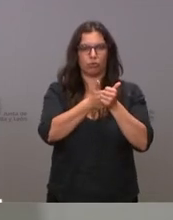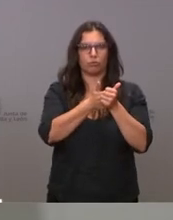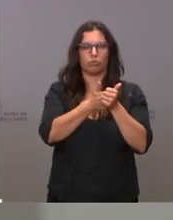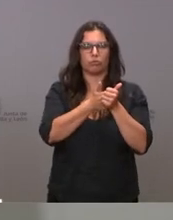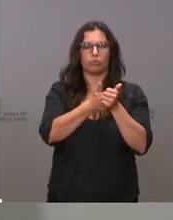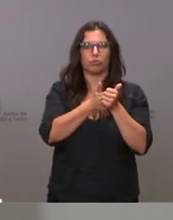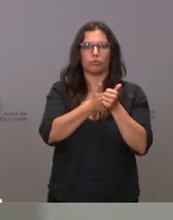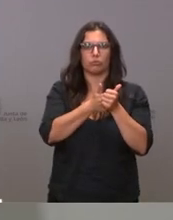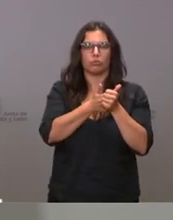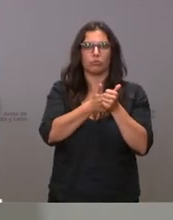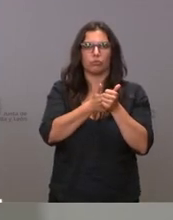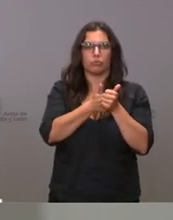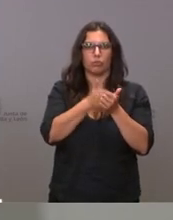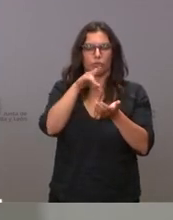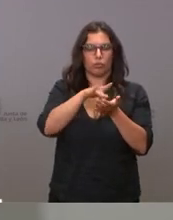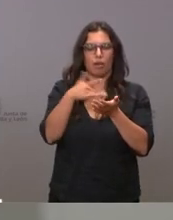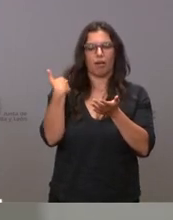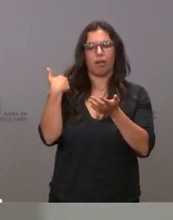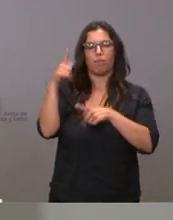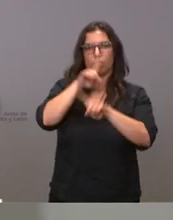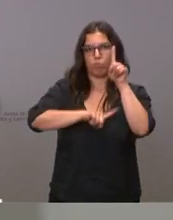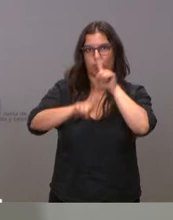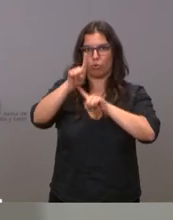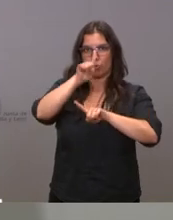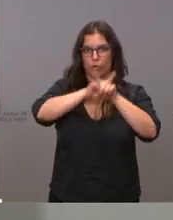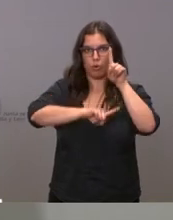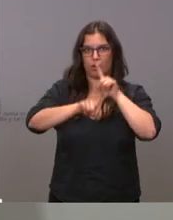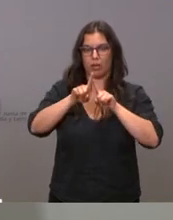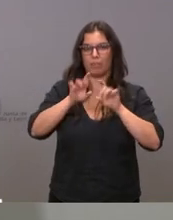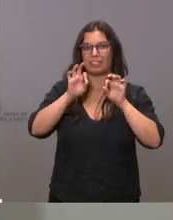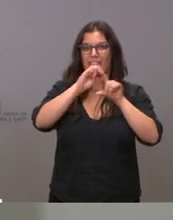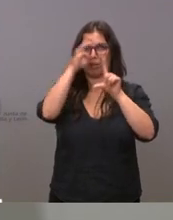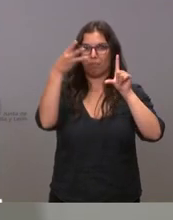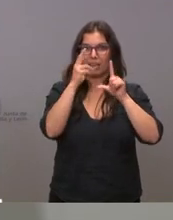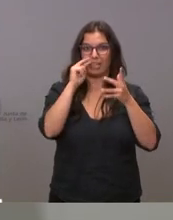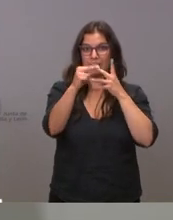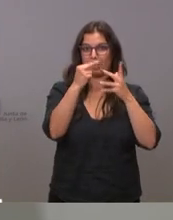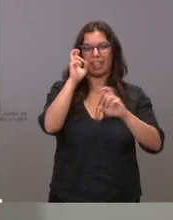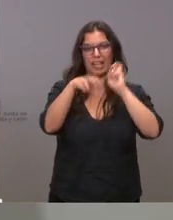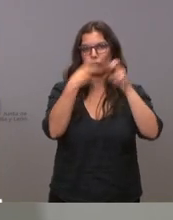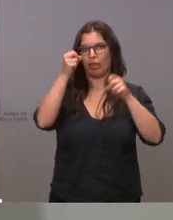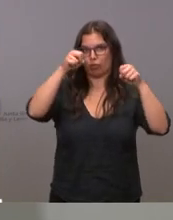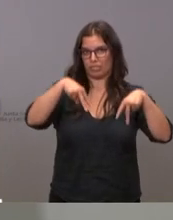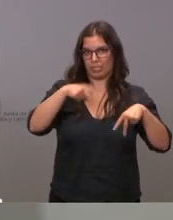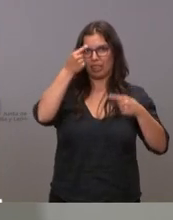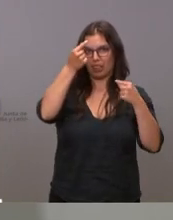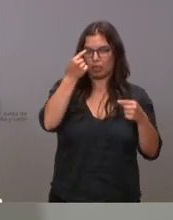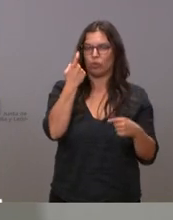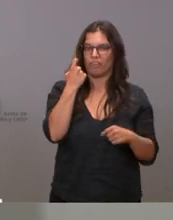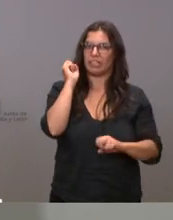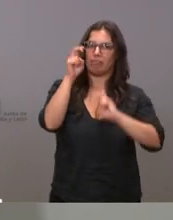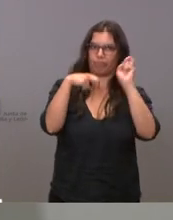ha habido un problema en la página de transparencia ya no estaban actualizados vamos a actualizarlos